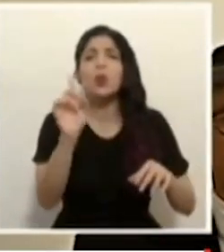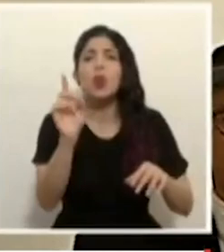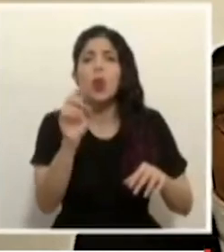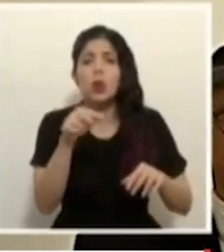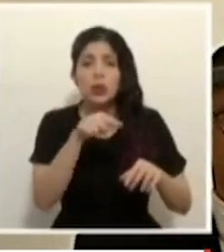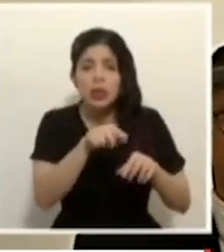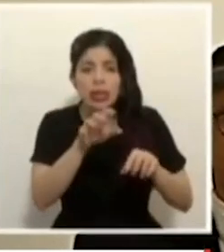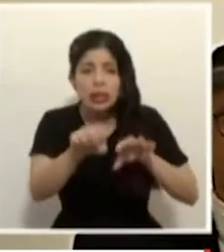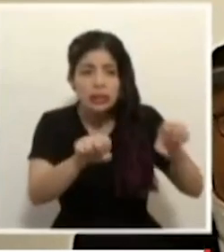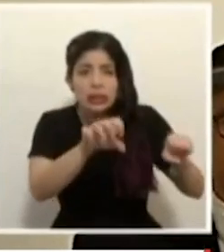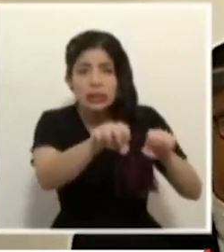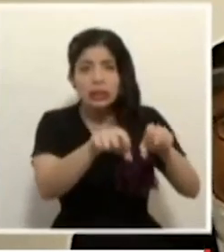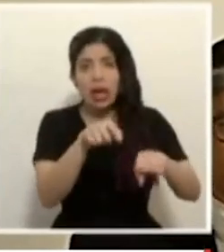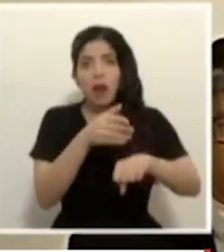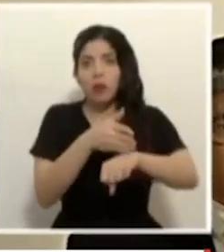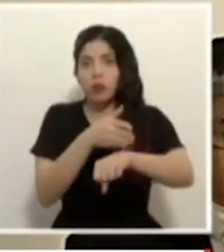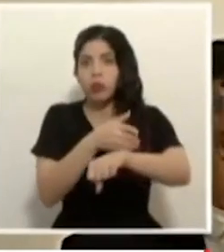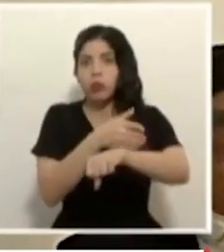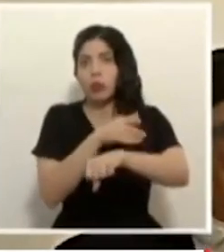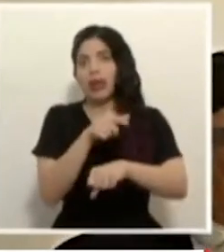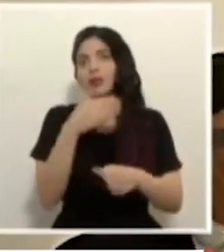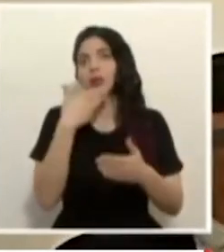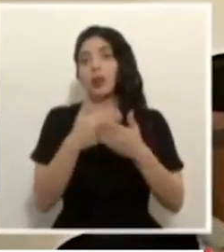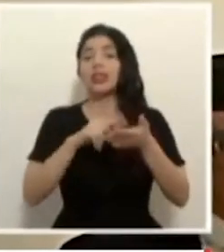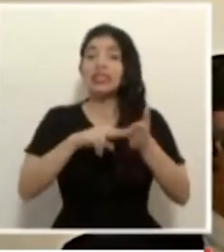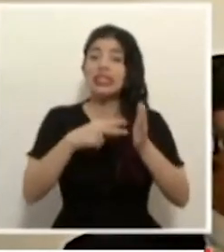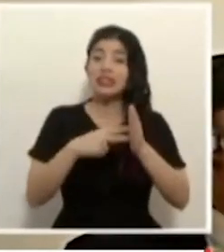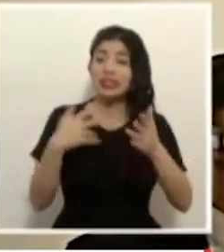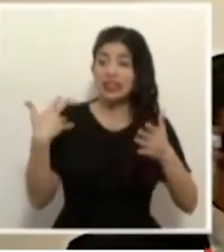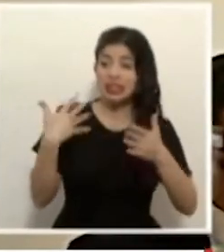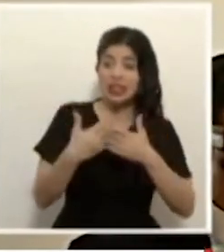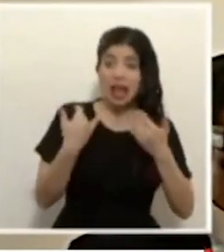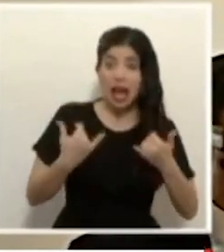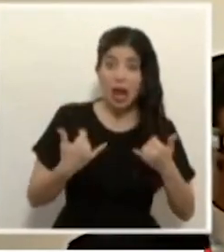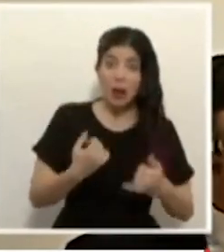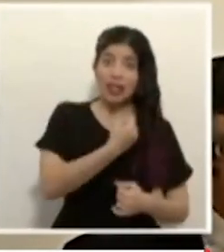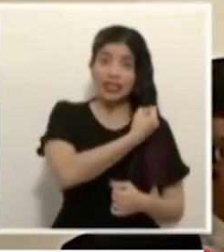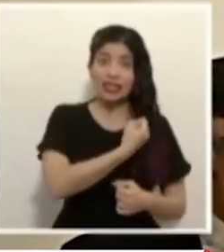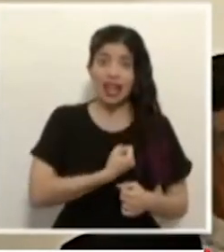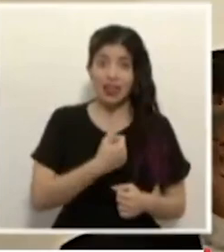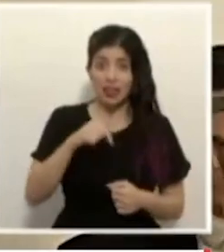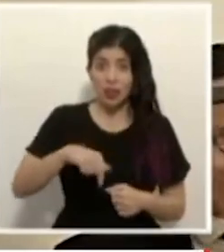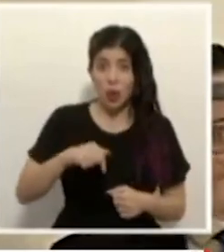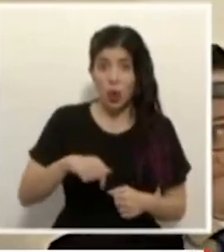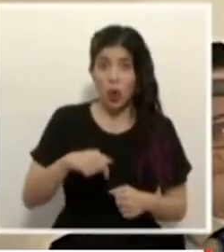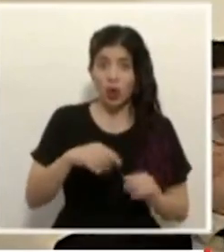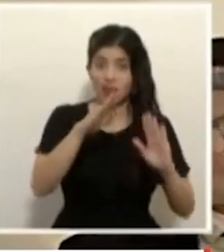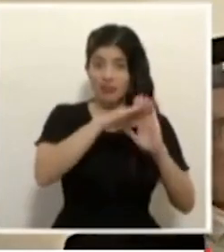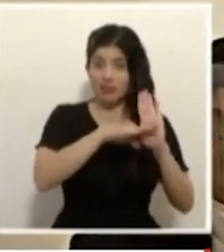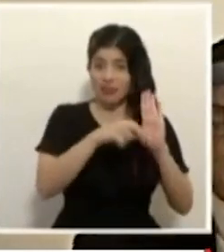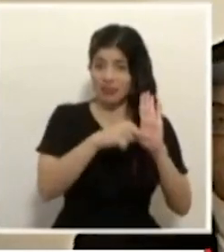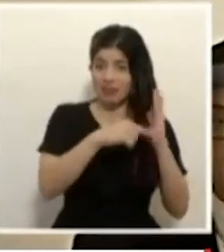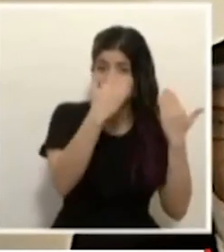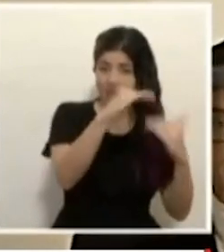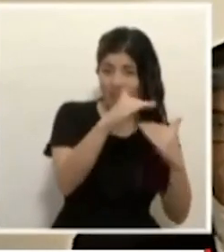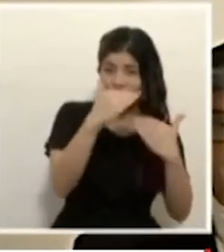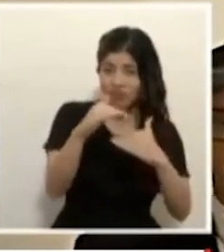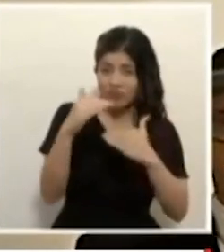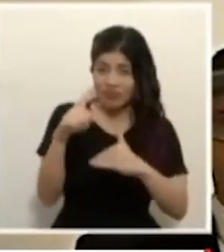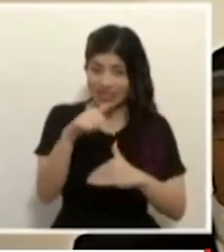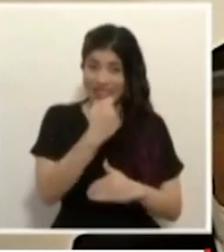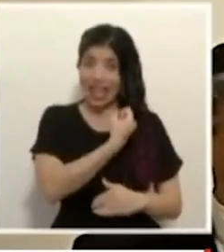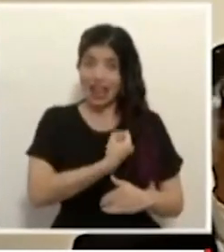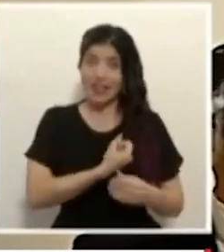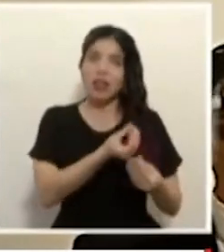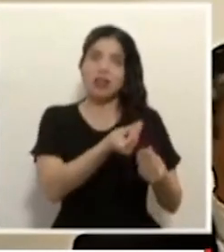Eso quiere decir que este sacrificio que estamos haciendo hoy con las medidas ha rendido frutos en